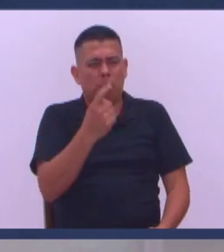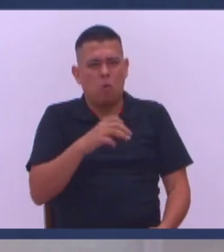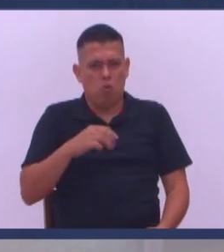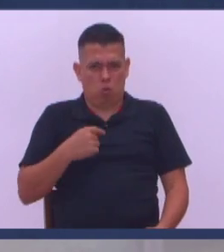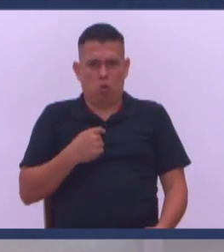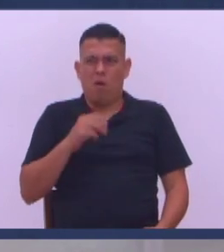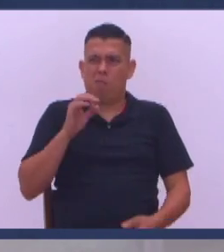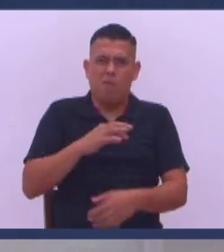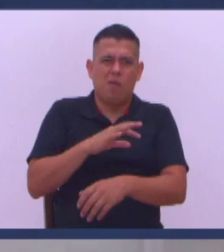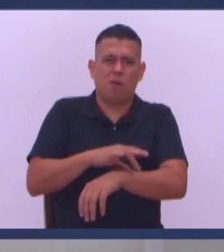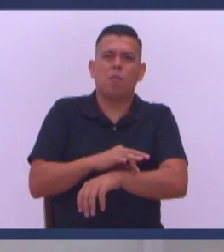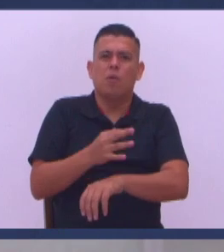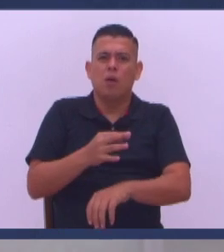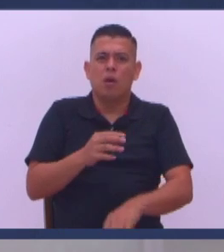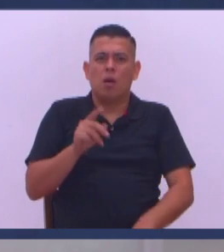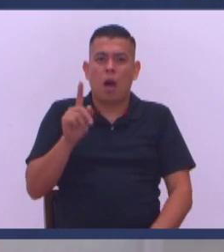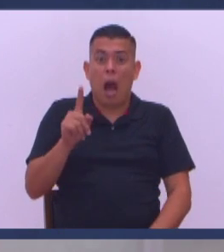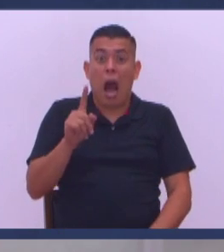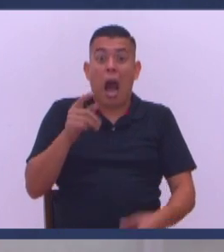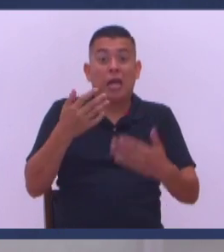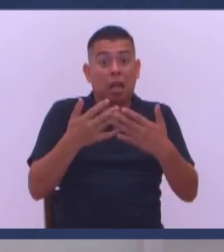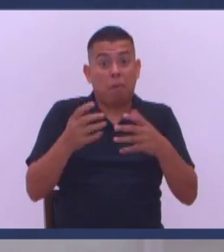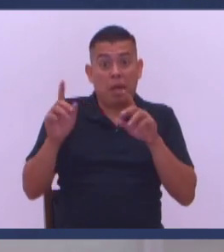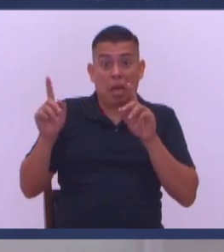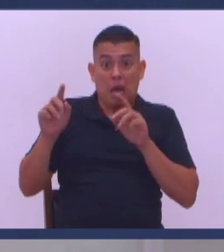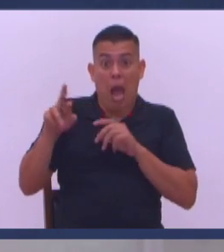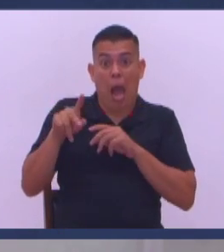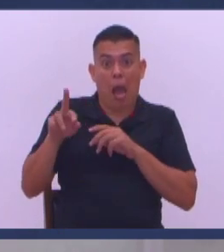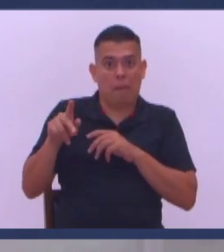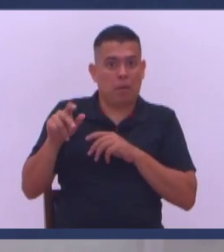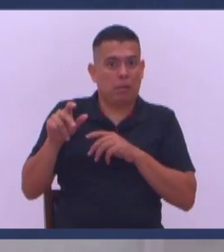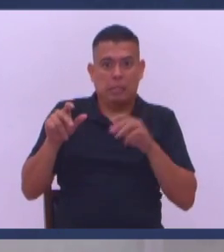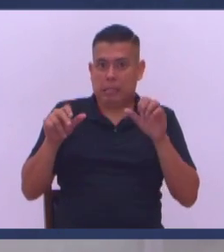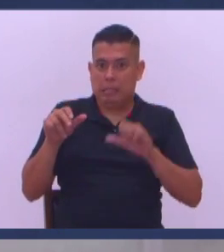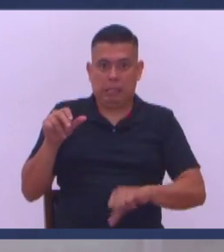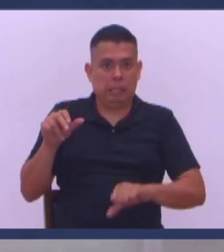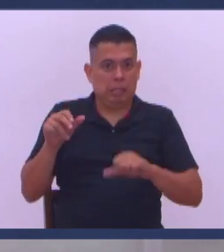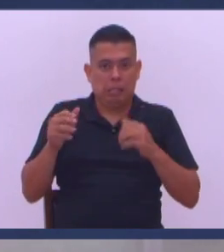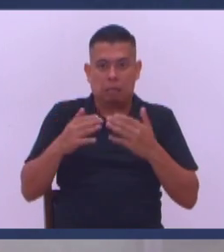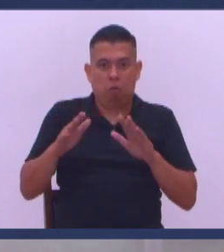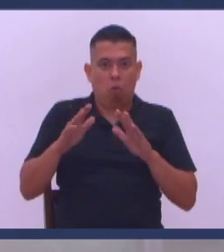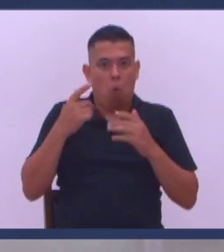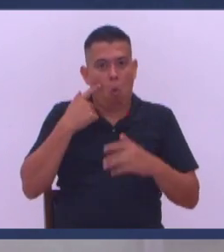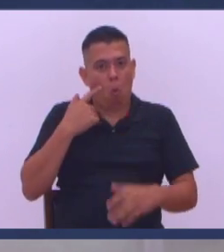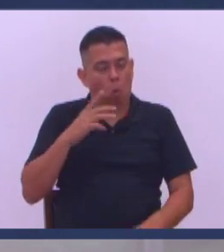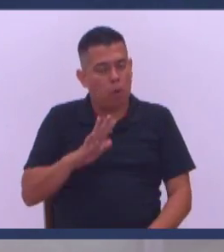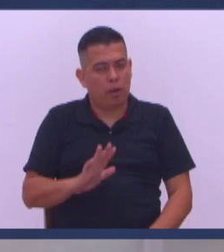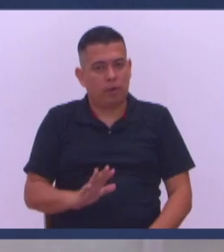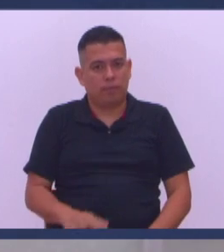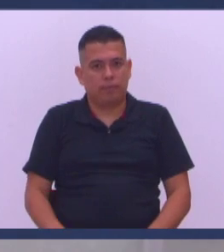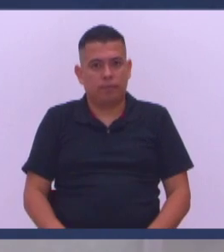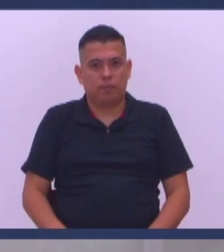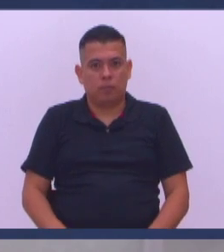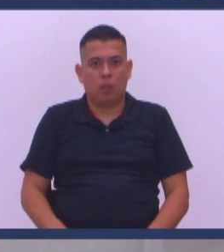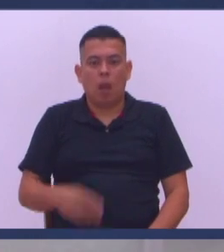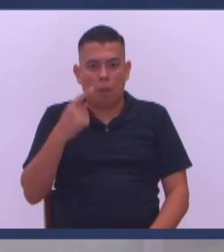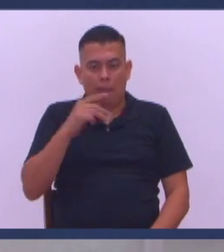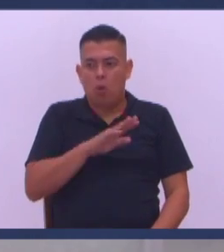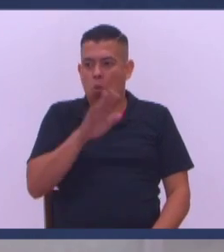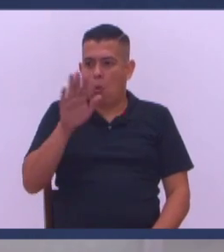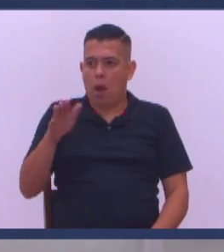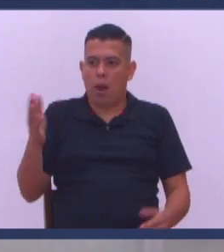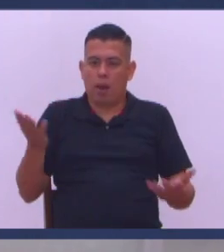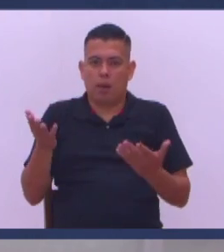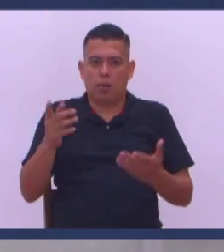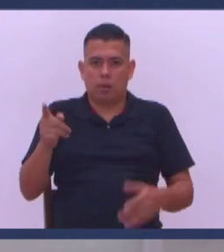caen mal Por la gente Con que estás Caminando? La ilustración Fue un poco abusiva Cuando dije Donde fueres Haz lo que vieres